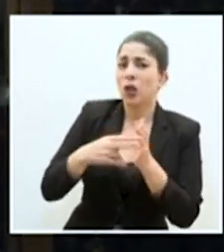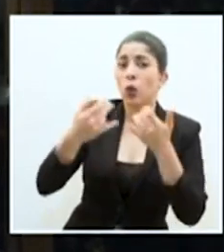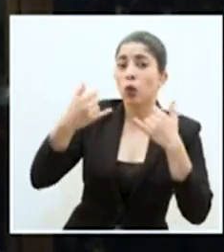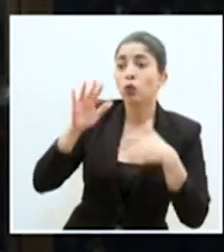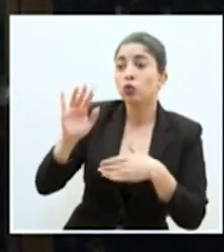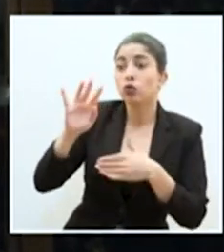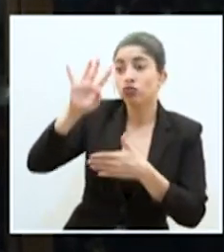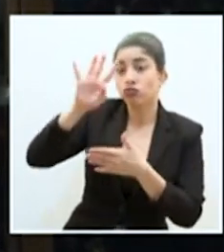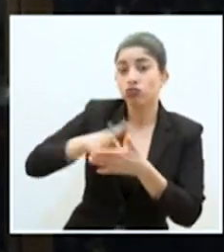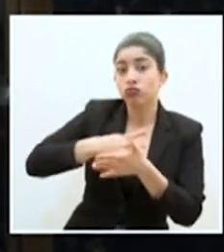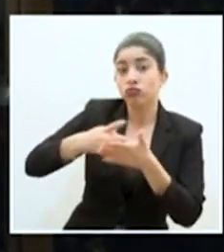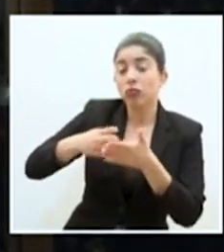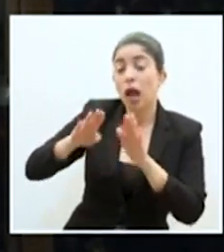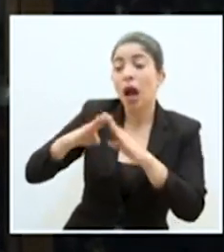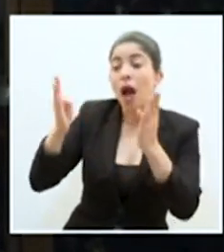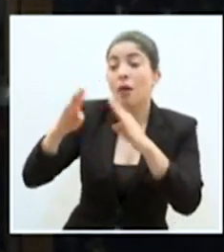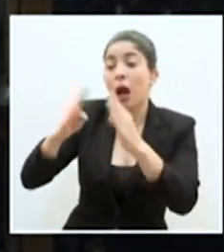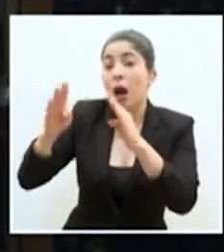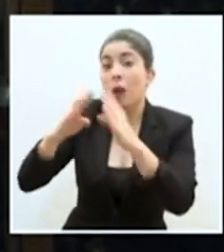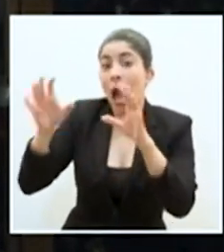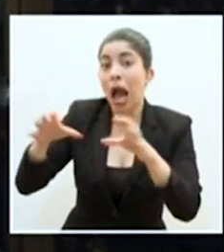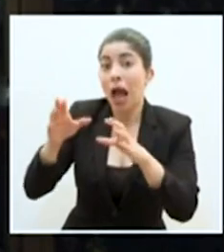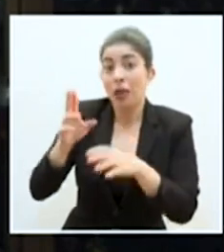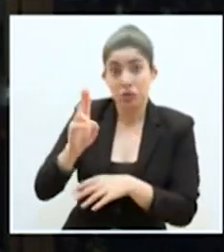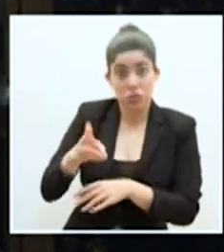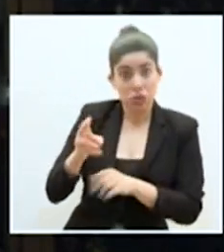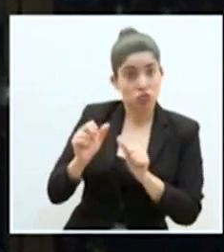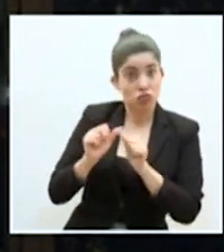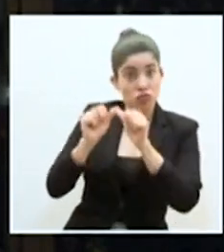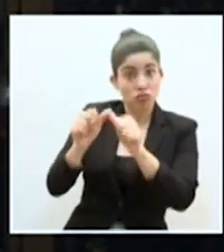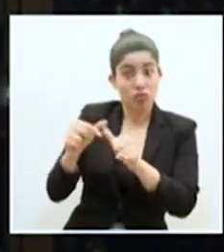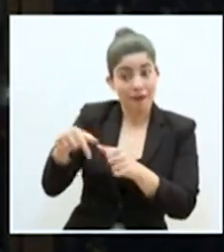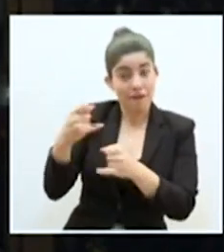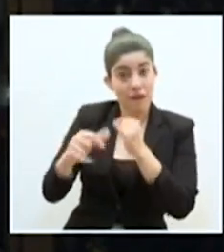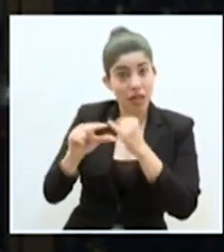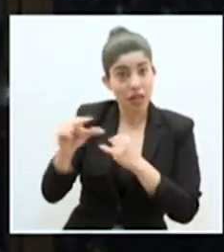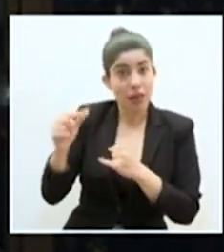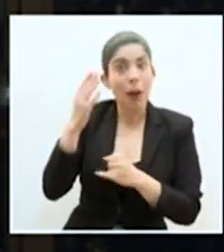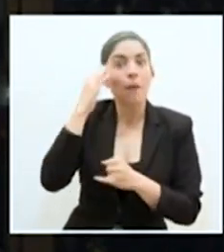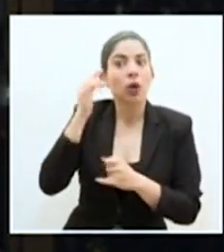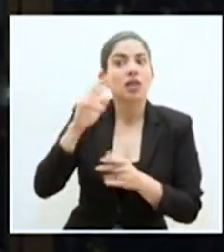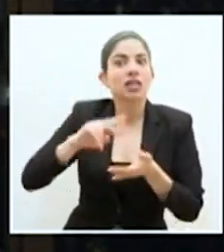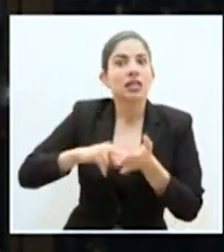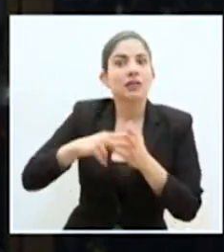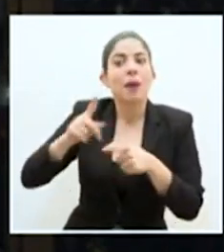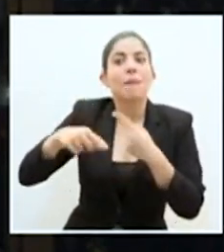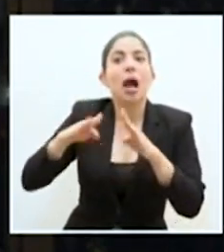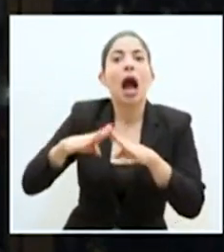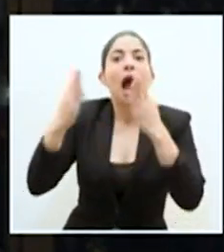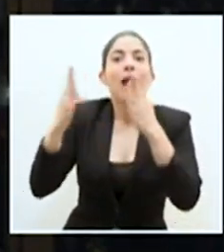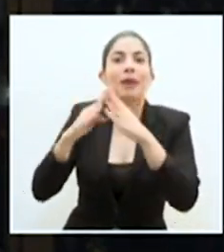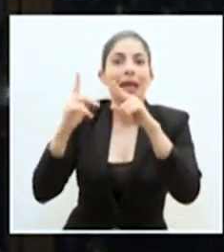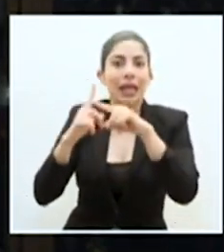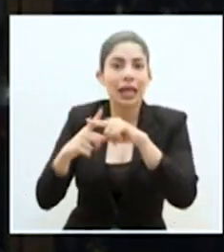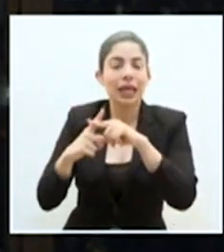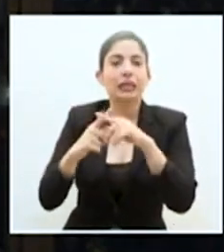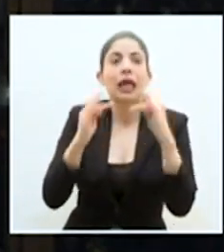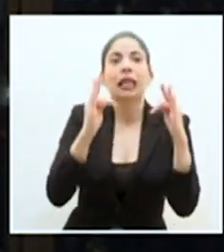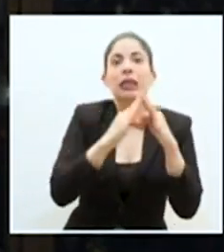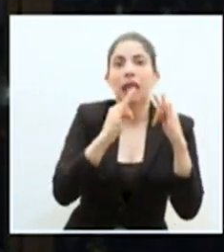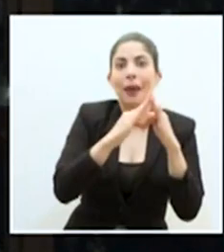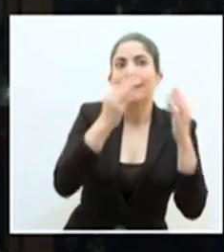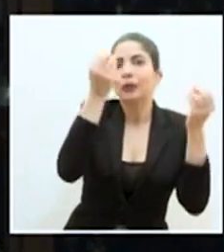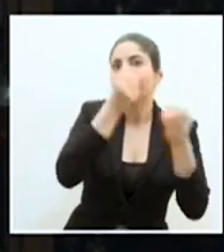cronograma de actividades de apertura para el fin de semana, tomando en cuenta que ya vendría la apertura de iglesias, si inclusive ya los templos están